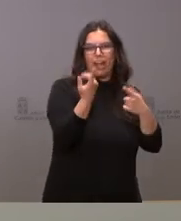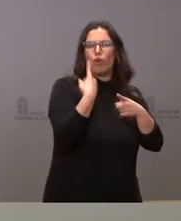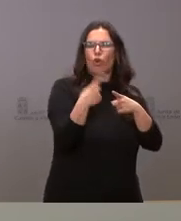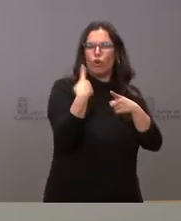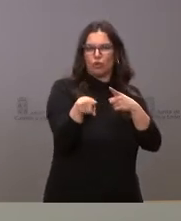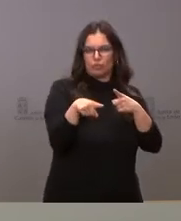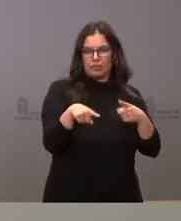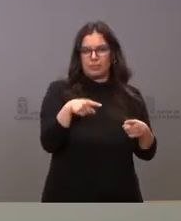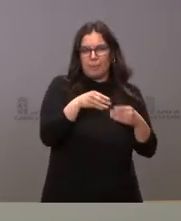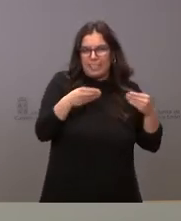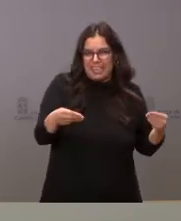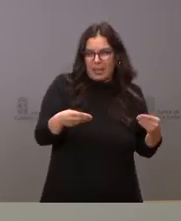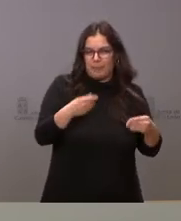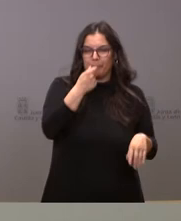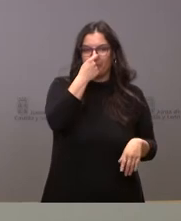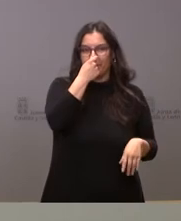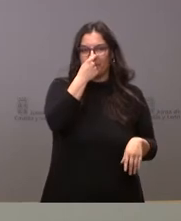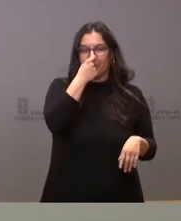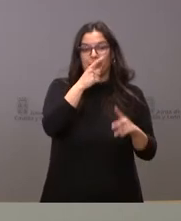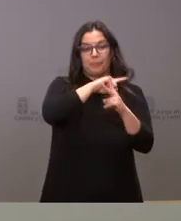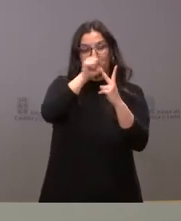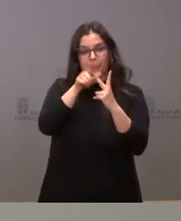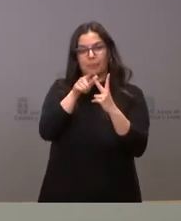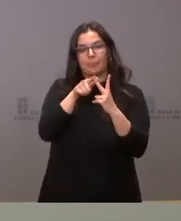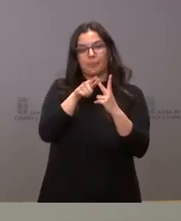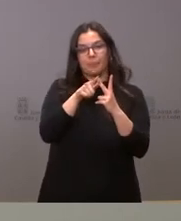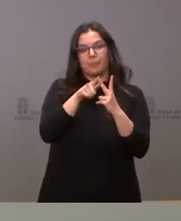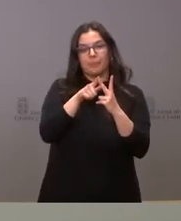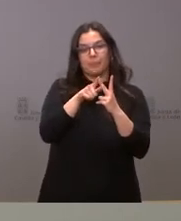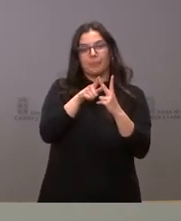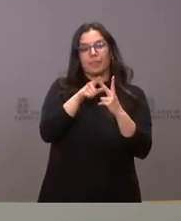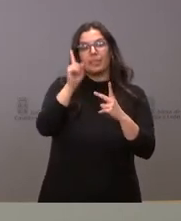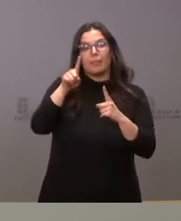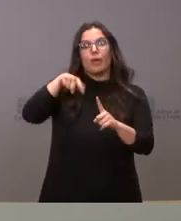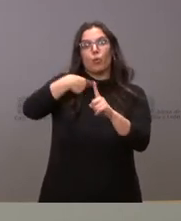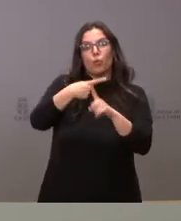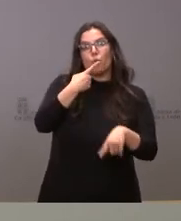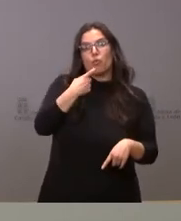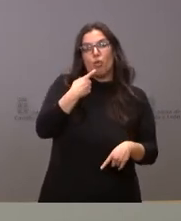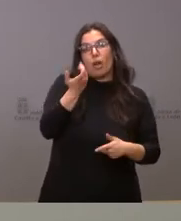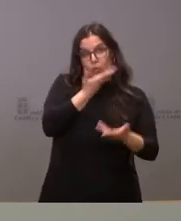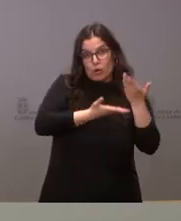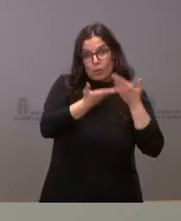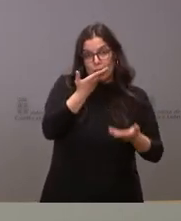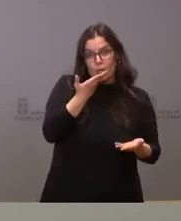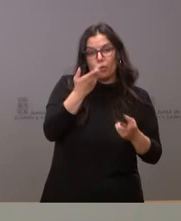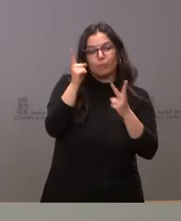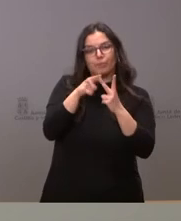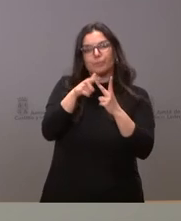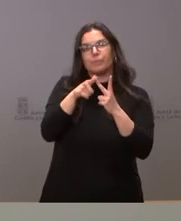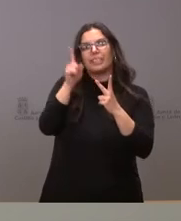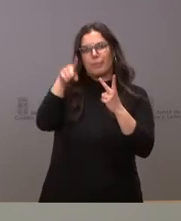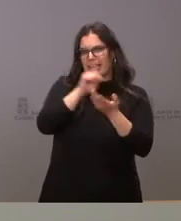disposición en este ámbito. Y asimismo, a través de Cruz Roja y en colaboración con Cruz Roja, un teléfono también